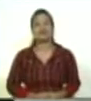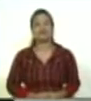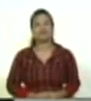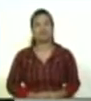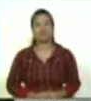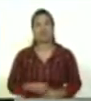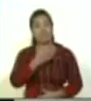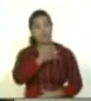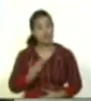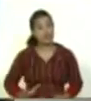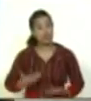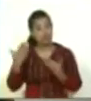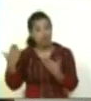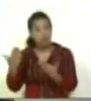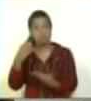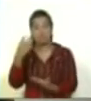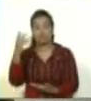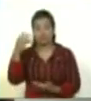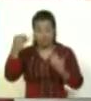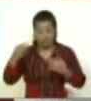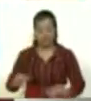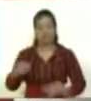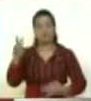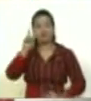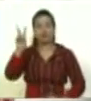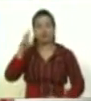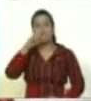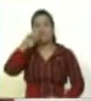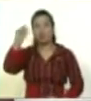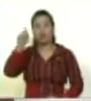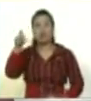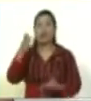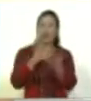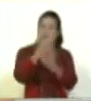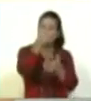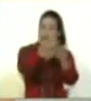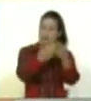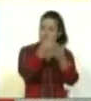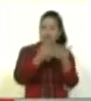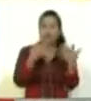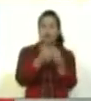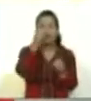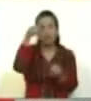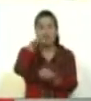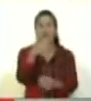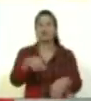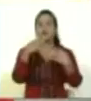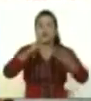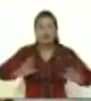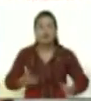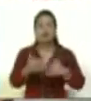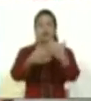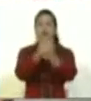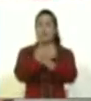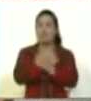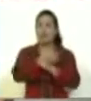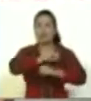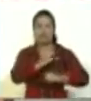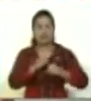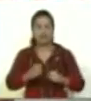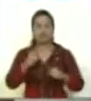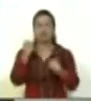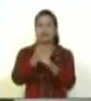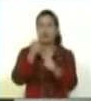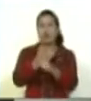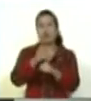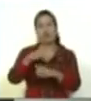El presidente de la República Bolivariana, Nicolás Maduro, sigue batallando junto a su pueblo, impulsando el amor, la fortaleza y el trabajo